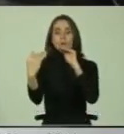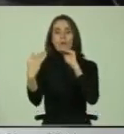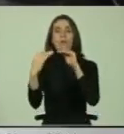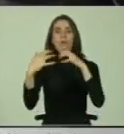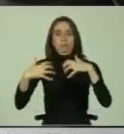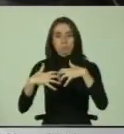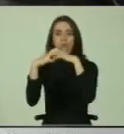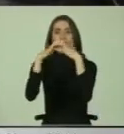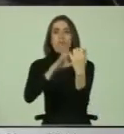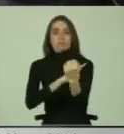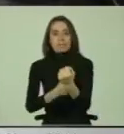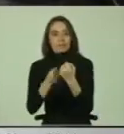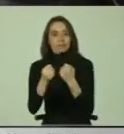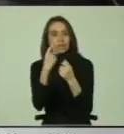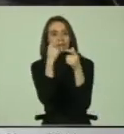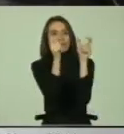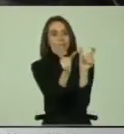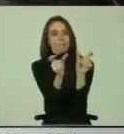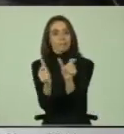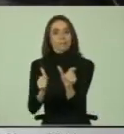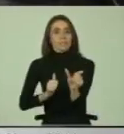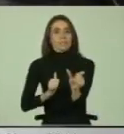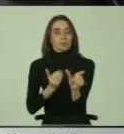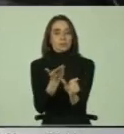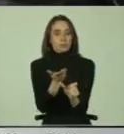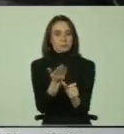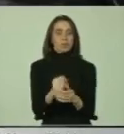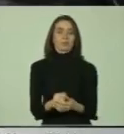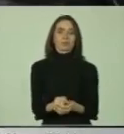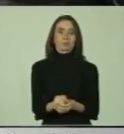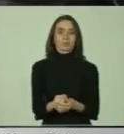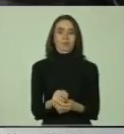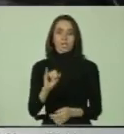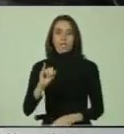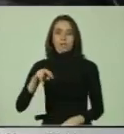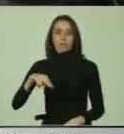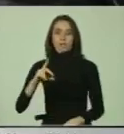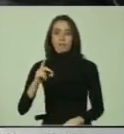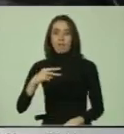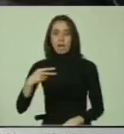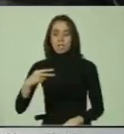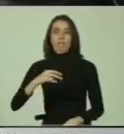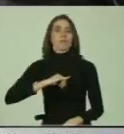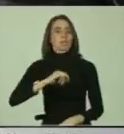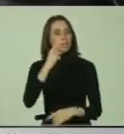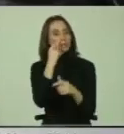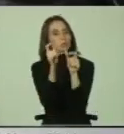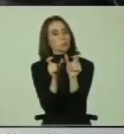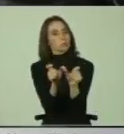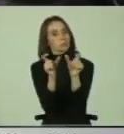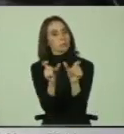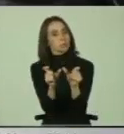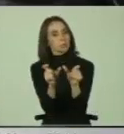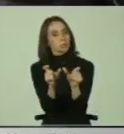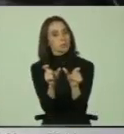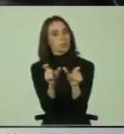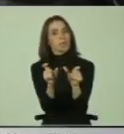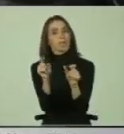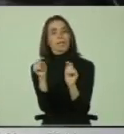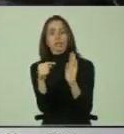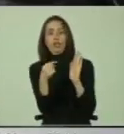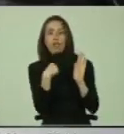fortalecer la fiscalización de ello. Por su parte, el INDH seguirá monitoreando la incorporación de sus